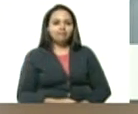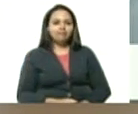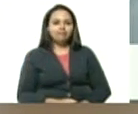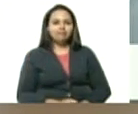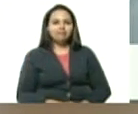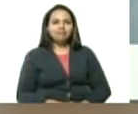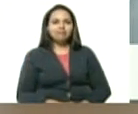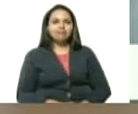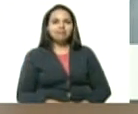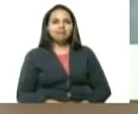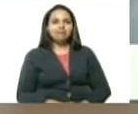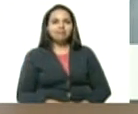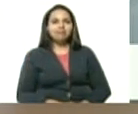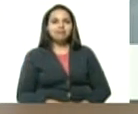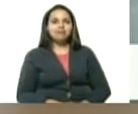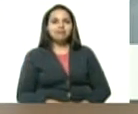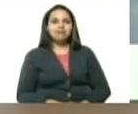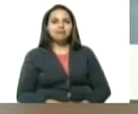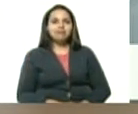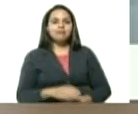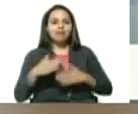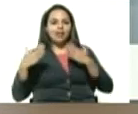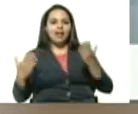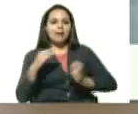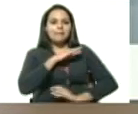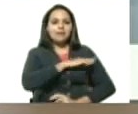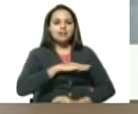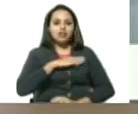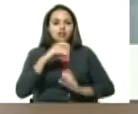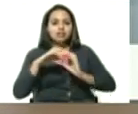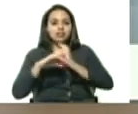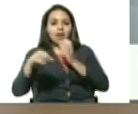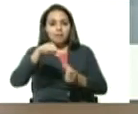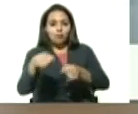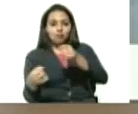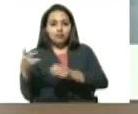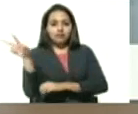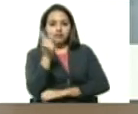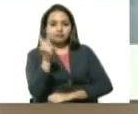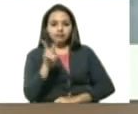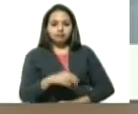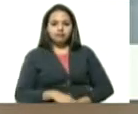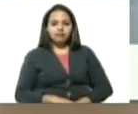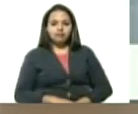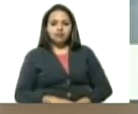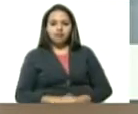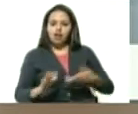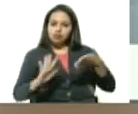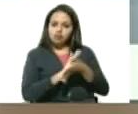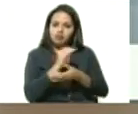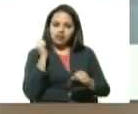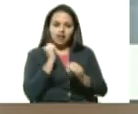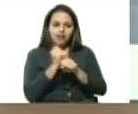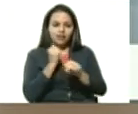reconfortante, bueno, la gran misión transporte venezuela, y si se trata de trabajo